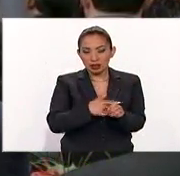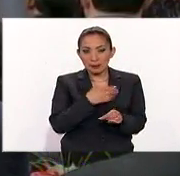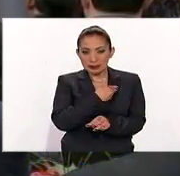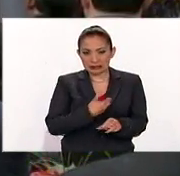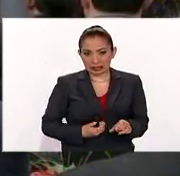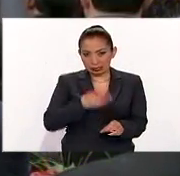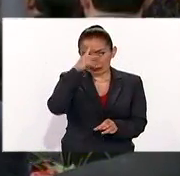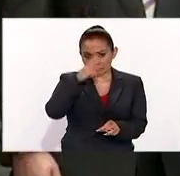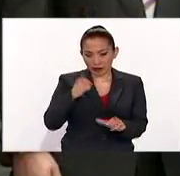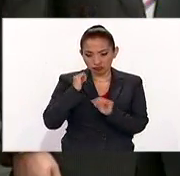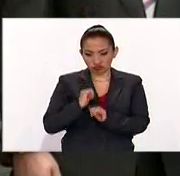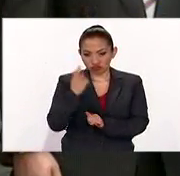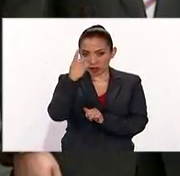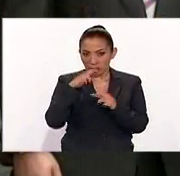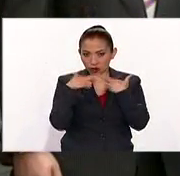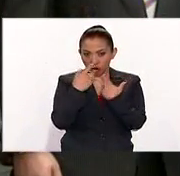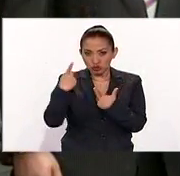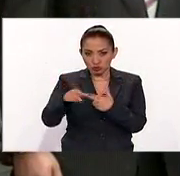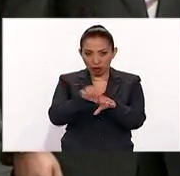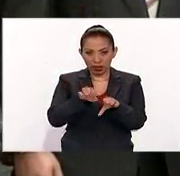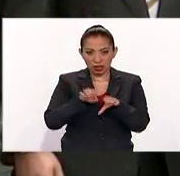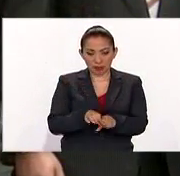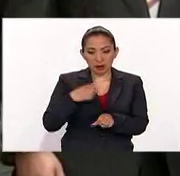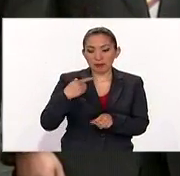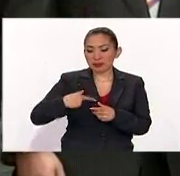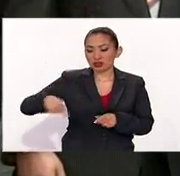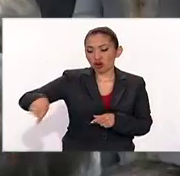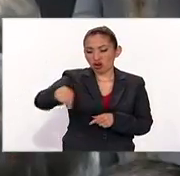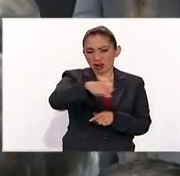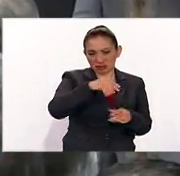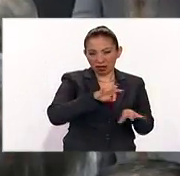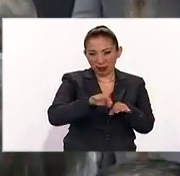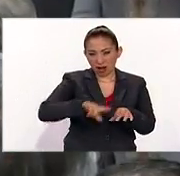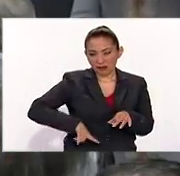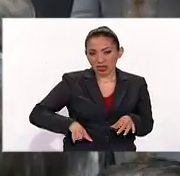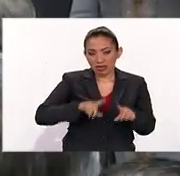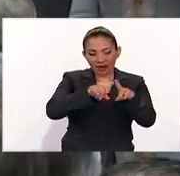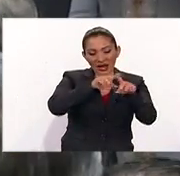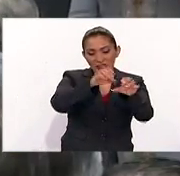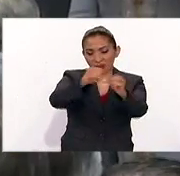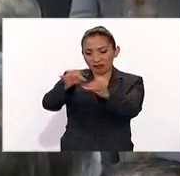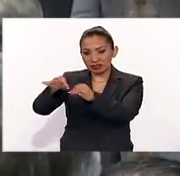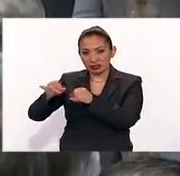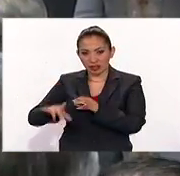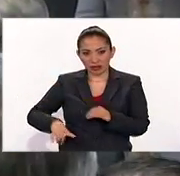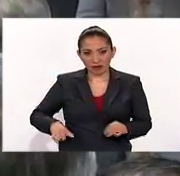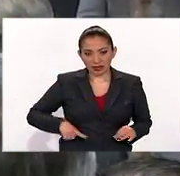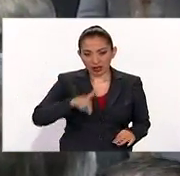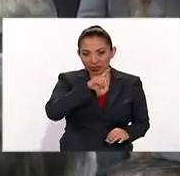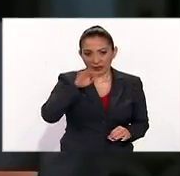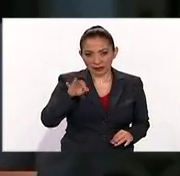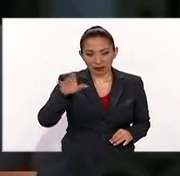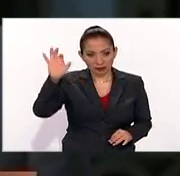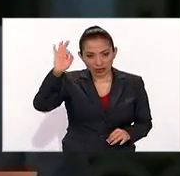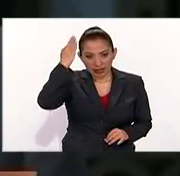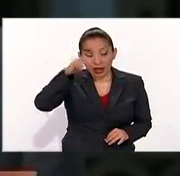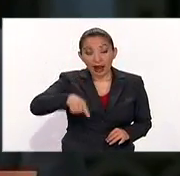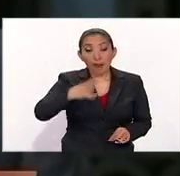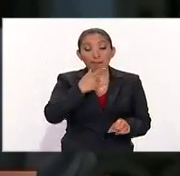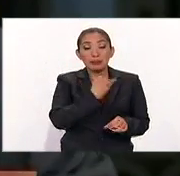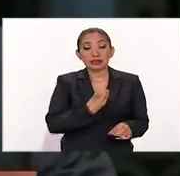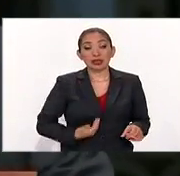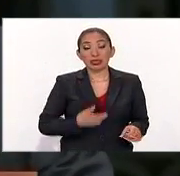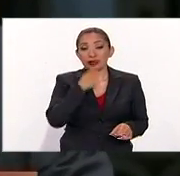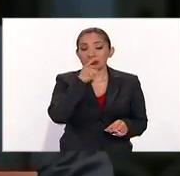Enrique Peña Nieto encabezó una reunión con su gabinete y servidores públicos de las distintas dependencias del gobierno federal. El primer